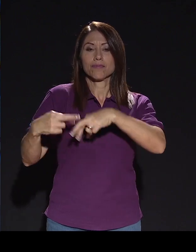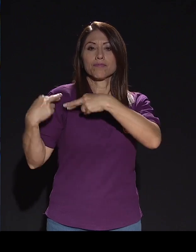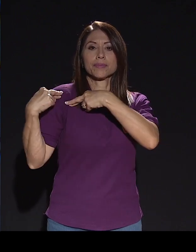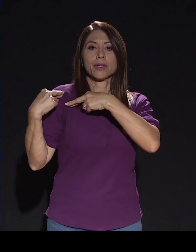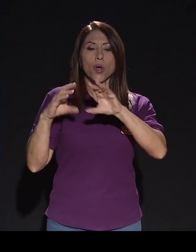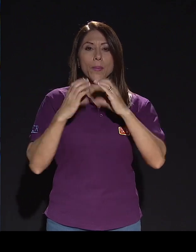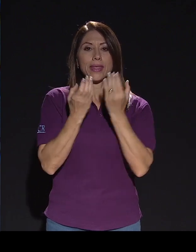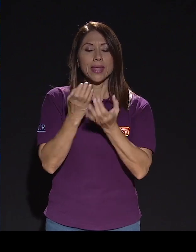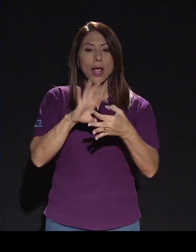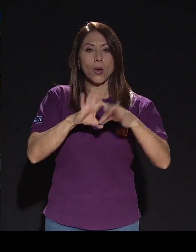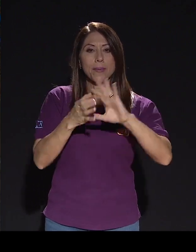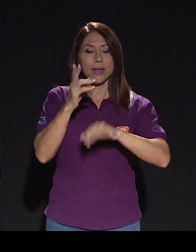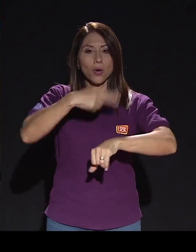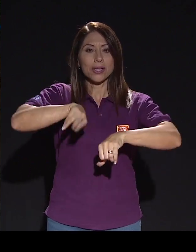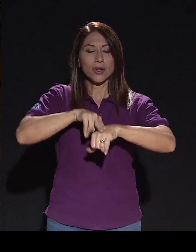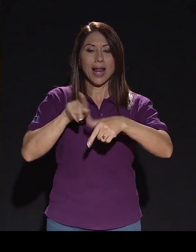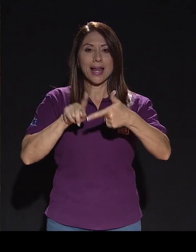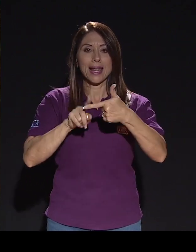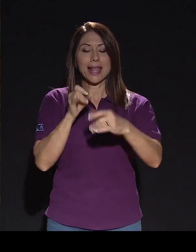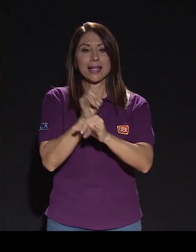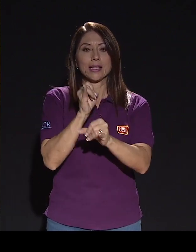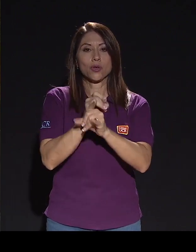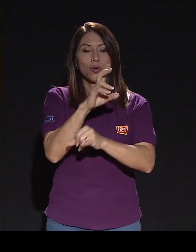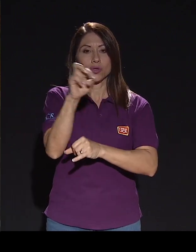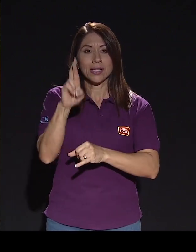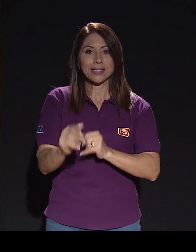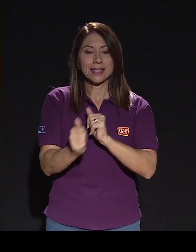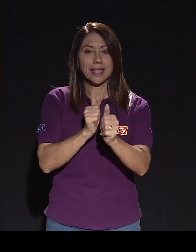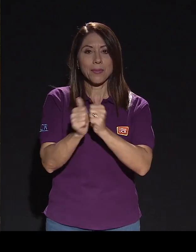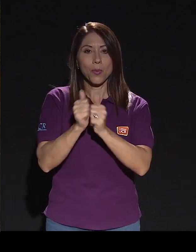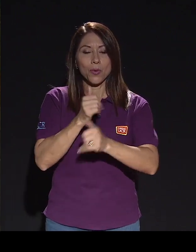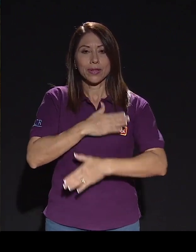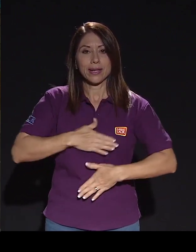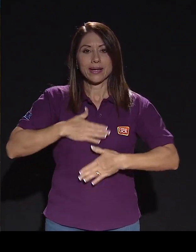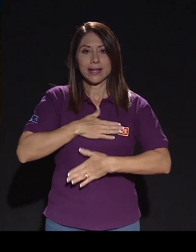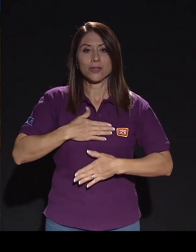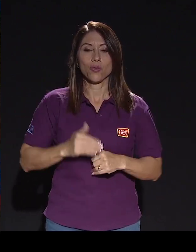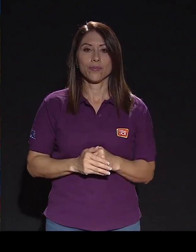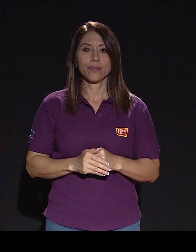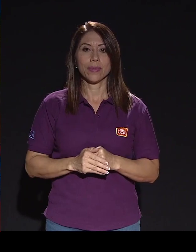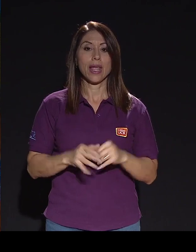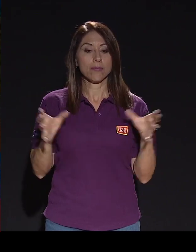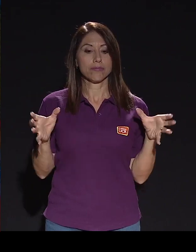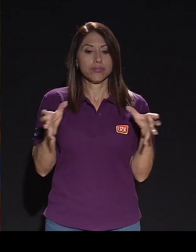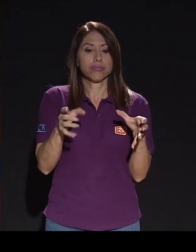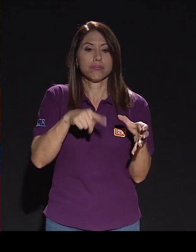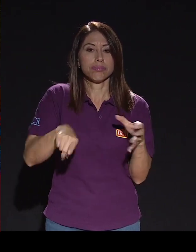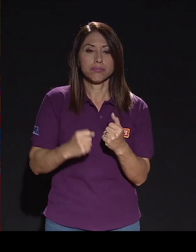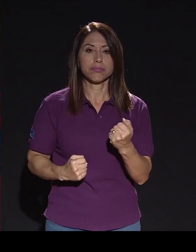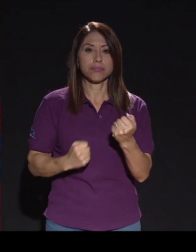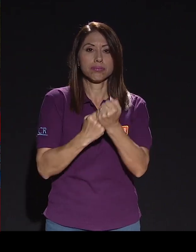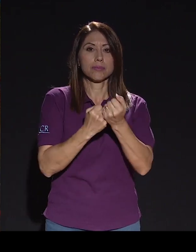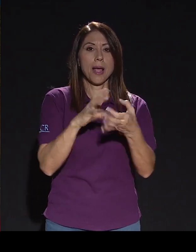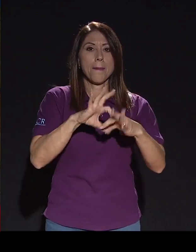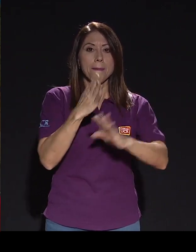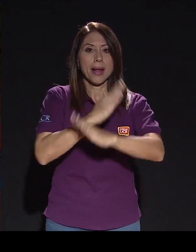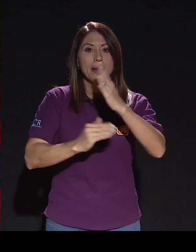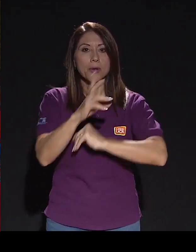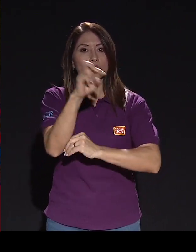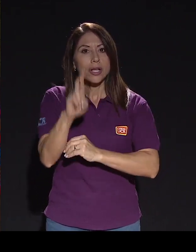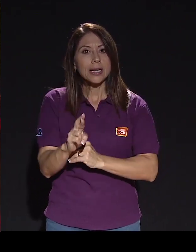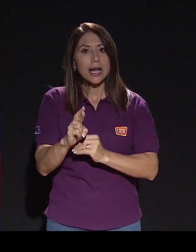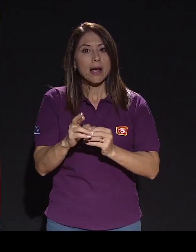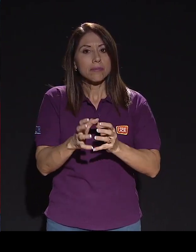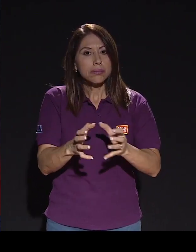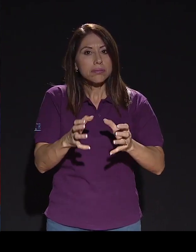Nacional y el Instituto Costarricense del Deporte y la Recreación. El movimiento paralímpico en Costa Rica está creciendo, buscando no solo